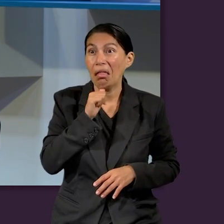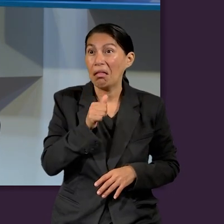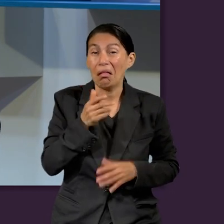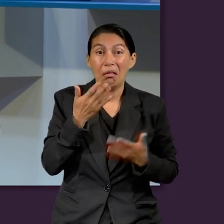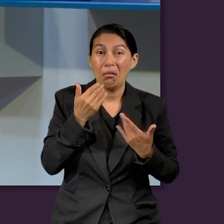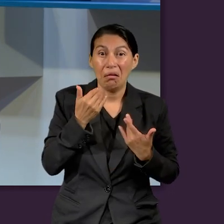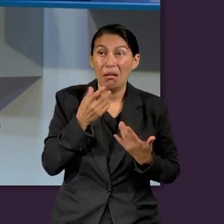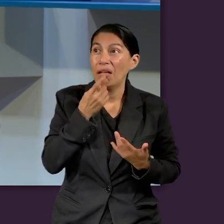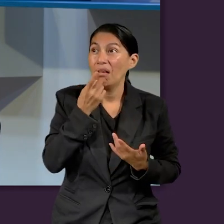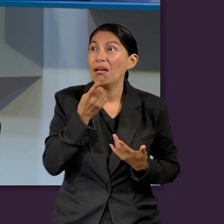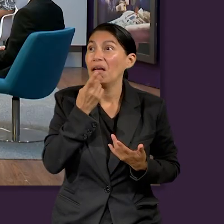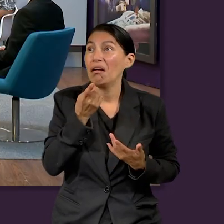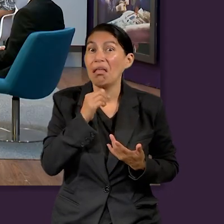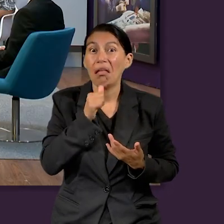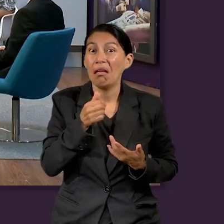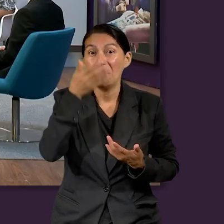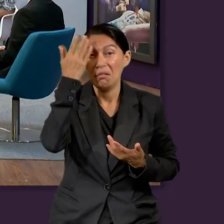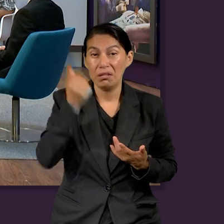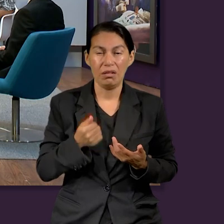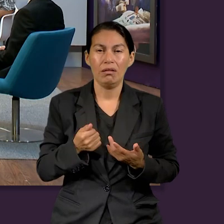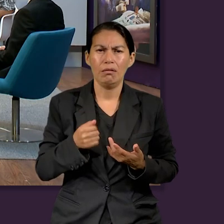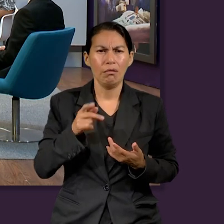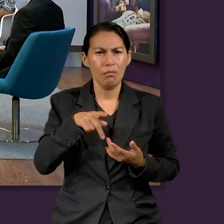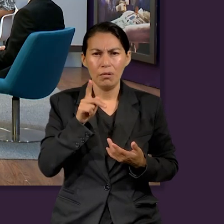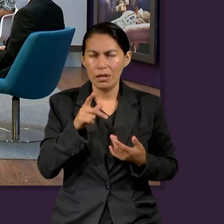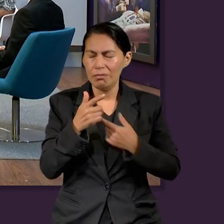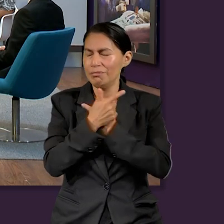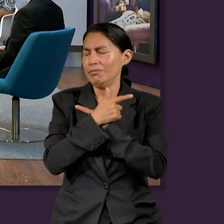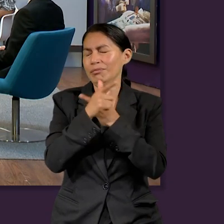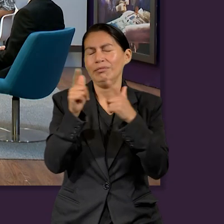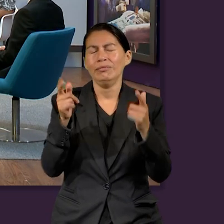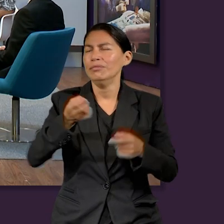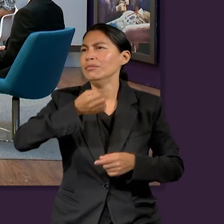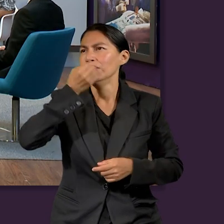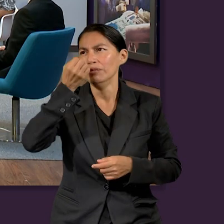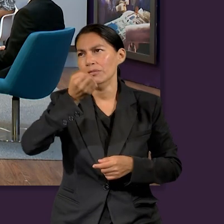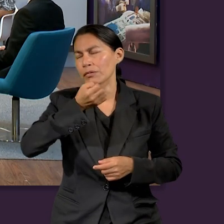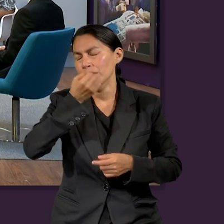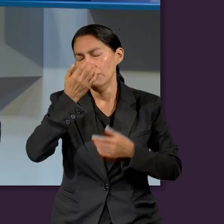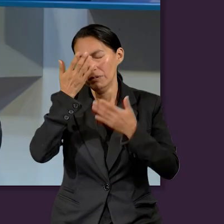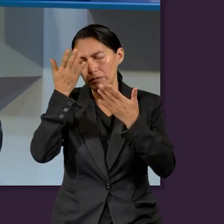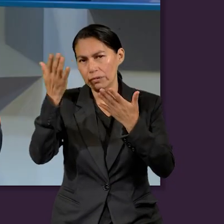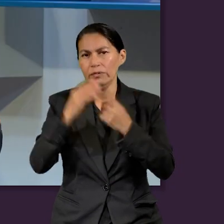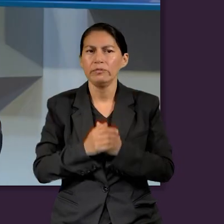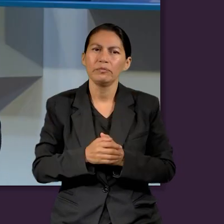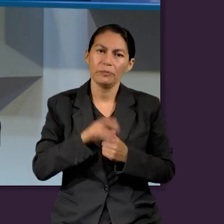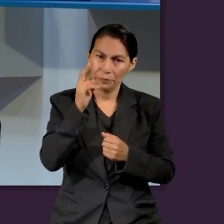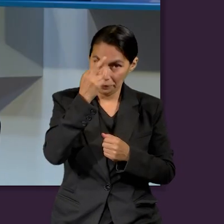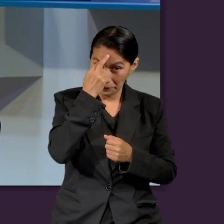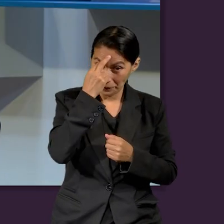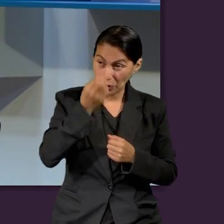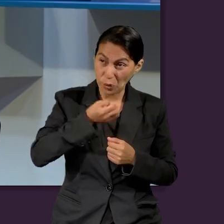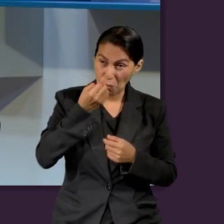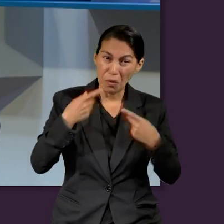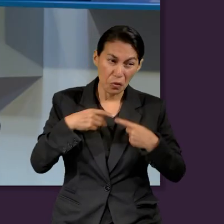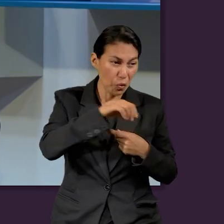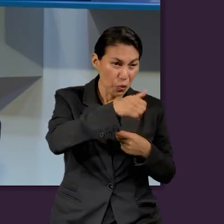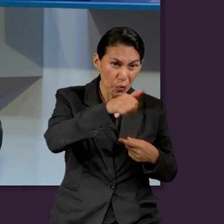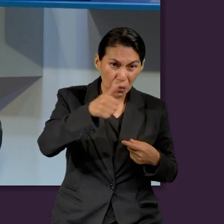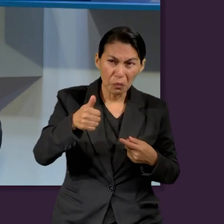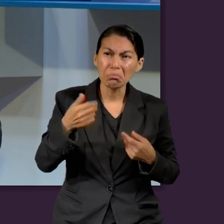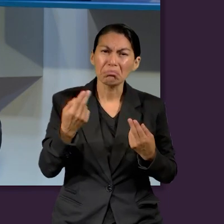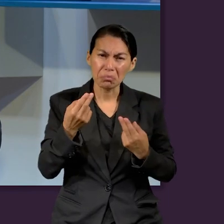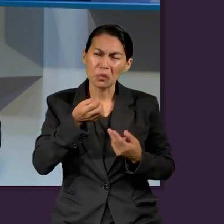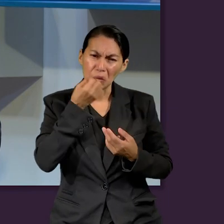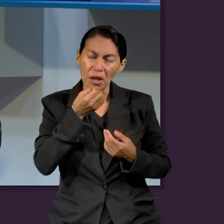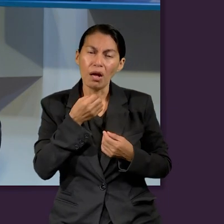Porque a veces oramos y se nos acaban las palabras, ¿no es cierto? ¿Qué más? ¿Qué más oramos? ¿Qué decimos? Pero hay